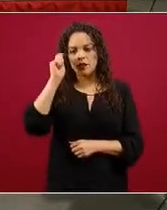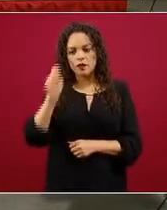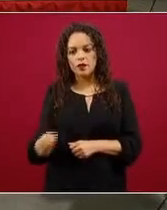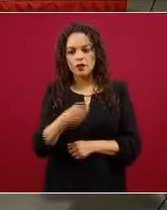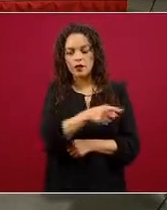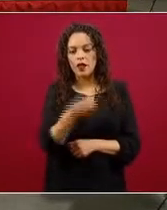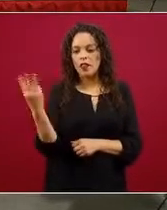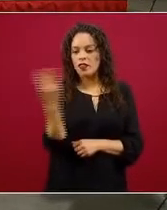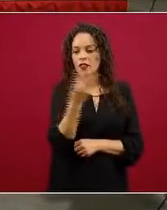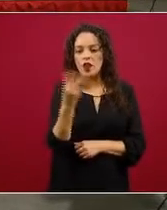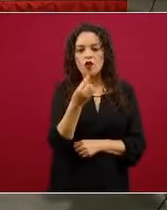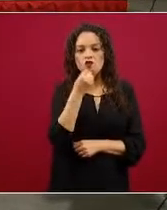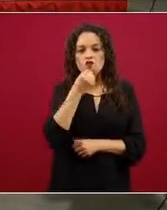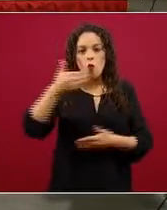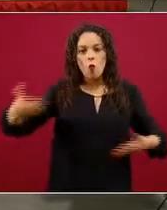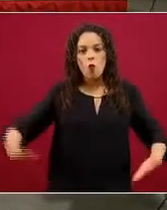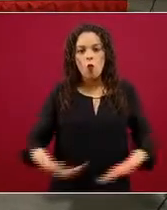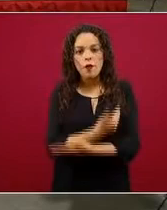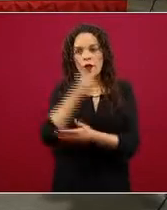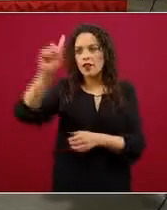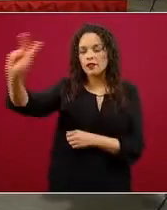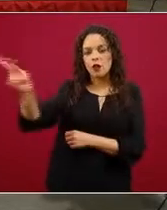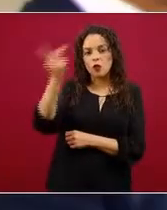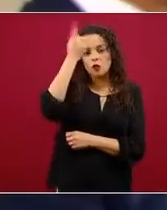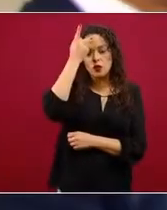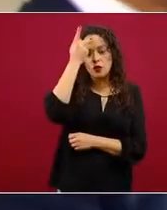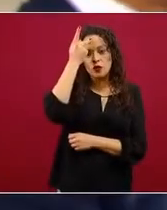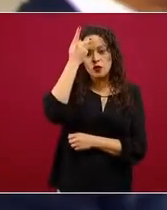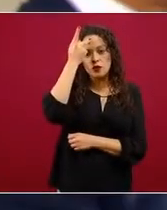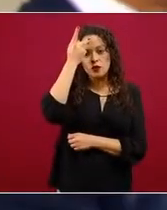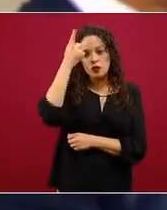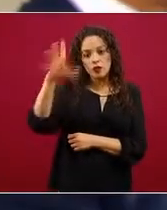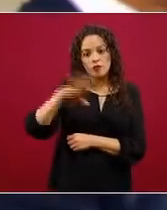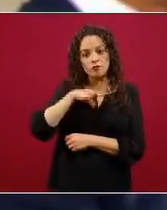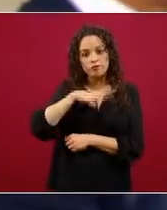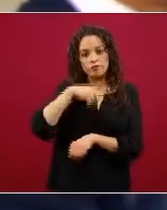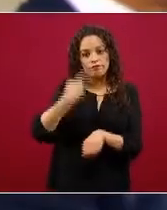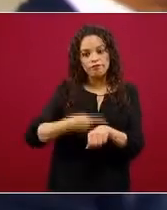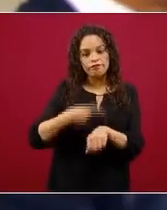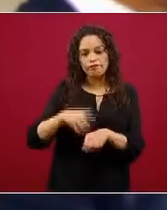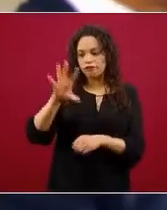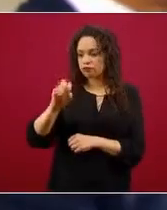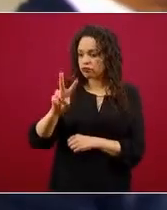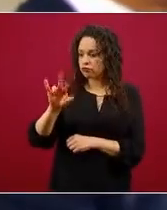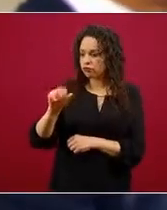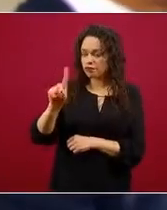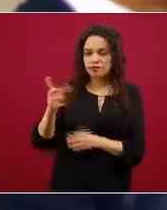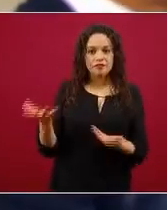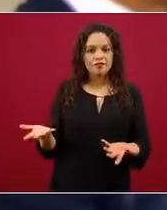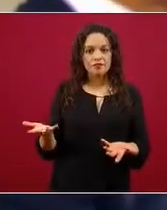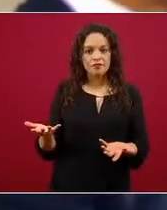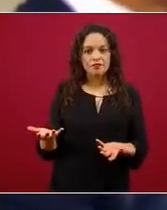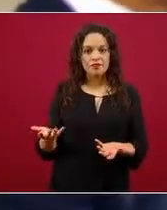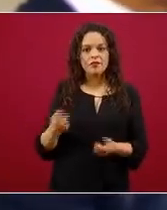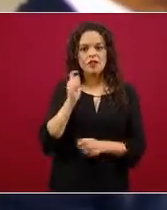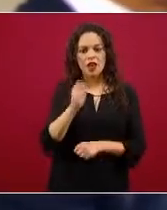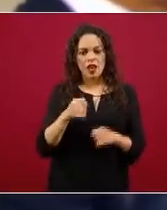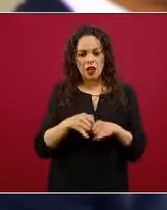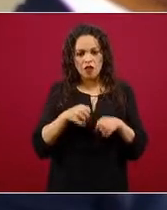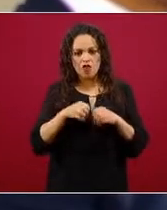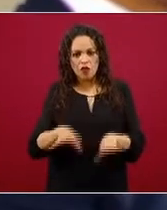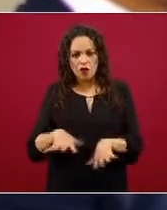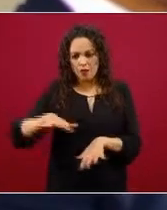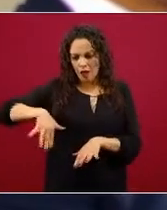trillizos que nacieron en San Luis Potosí y que tienen COVID y la última información que tuvimos es que